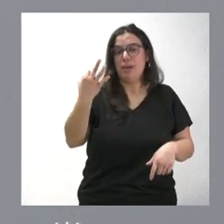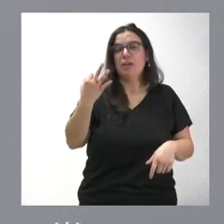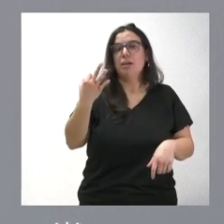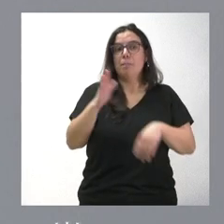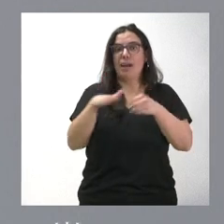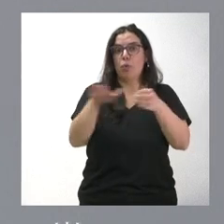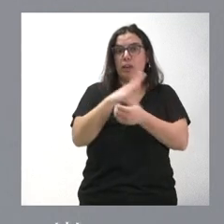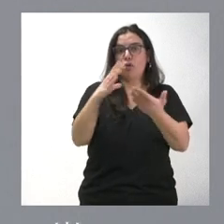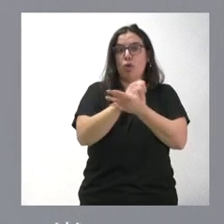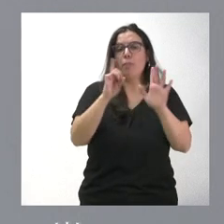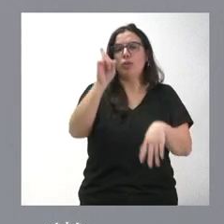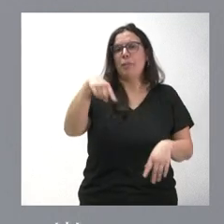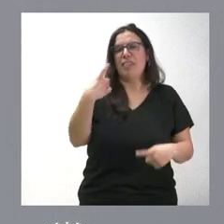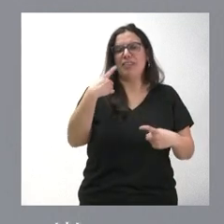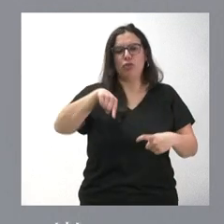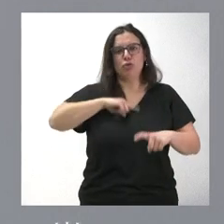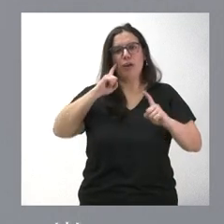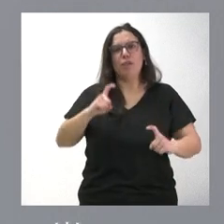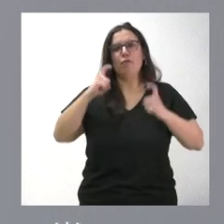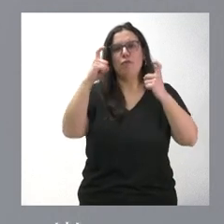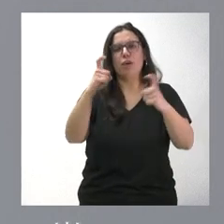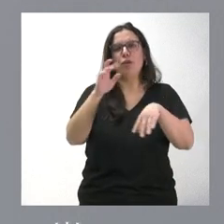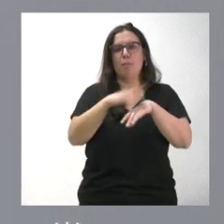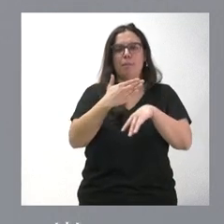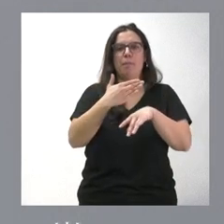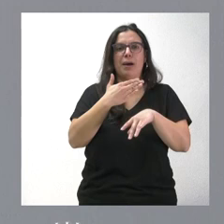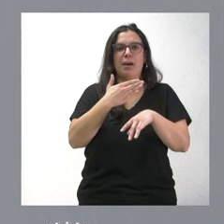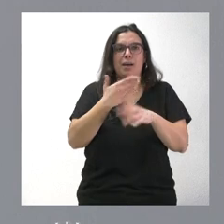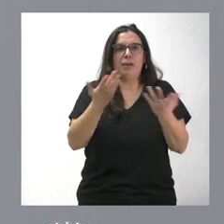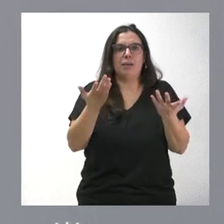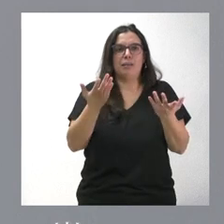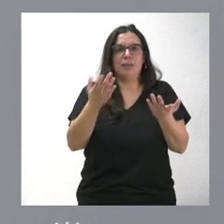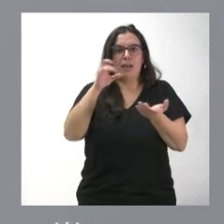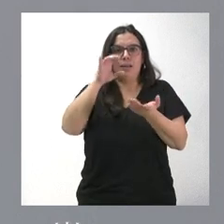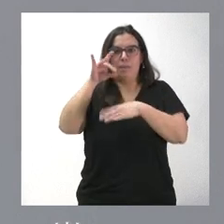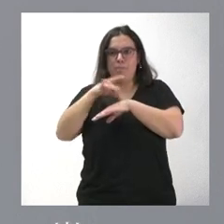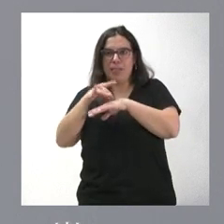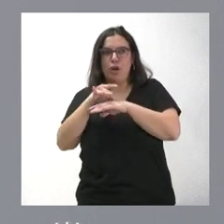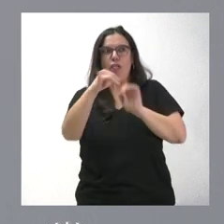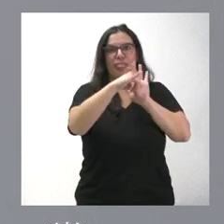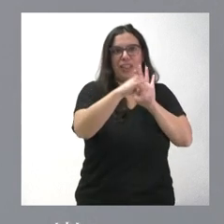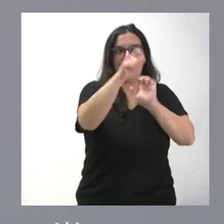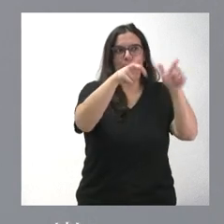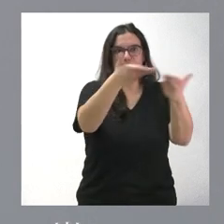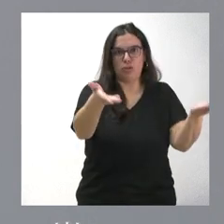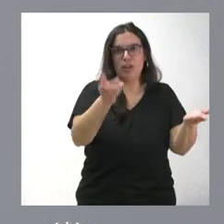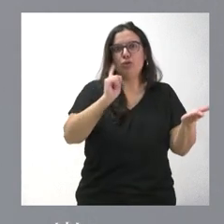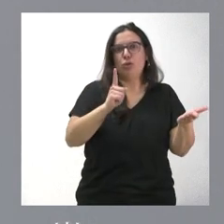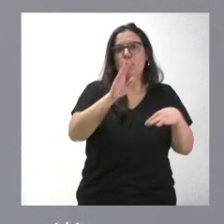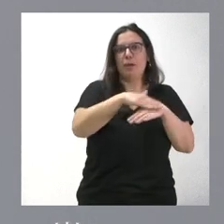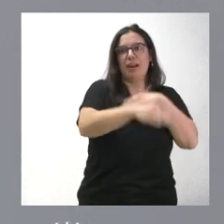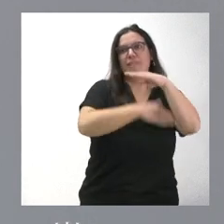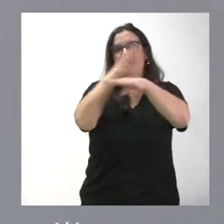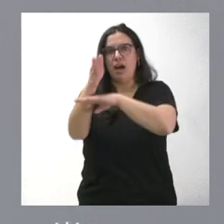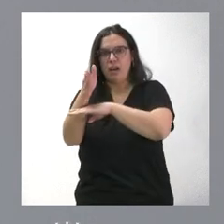también este esfuerzo por acercar los médicos a los ciudadanos, no solo para que los ciudadanos